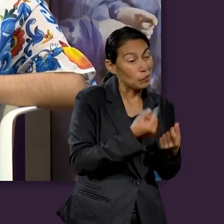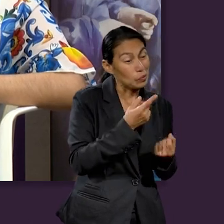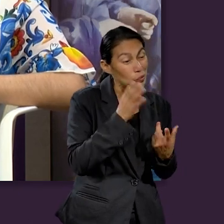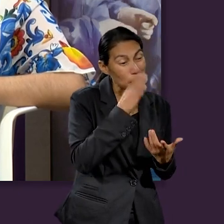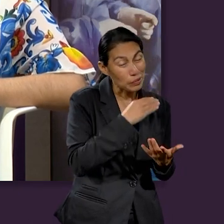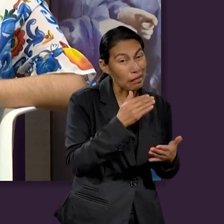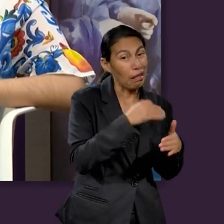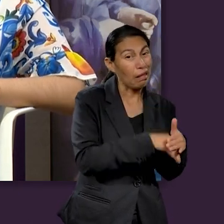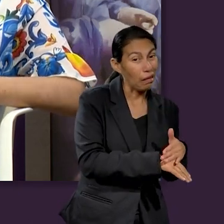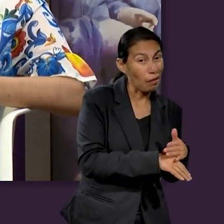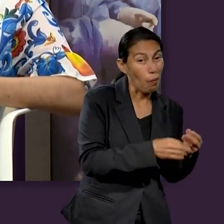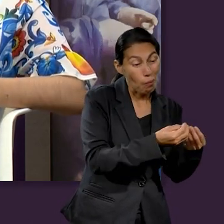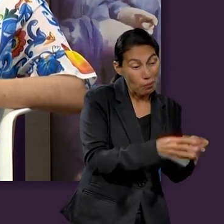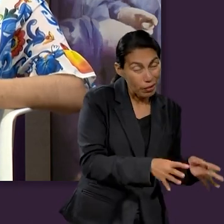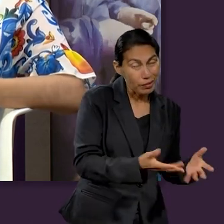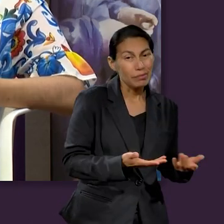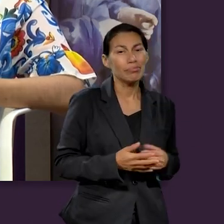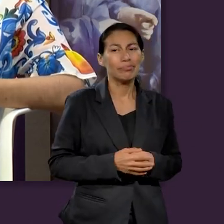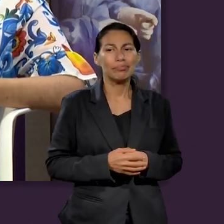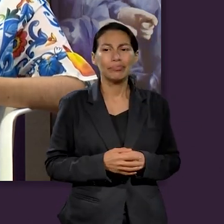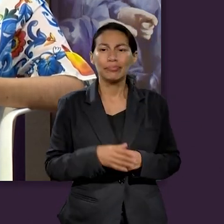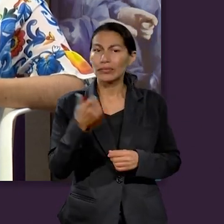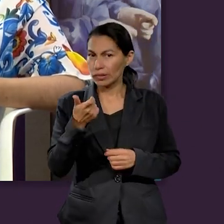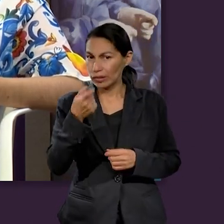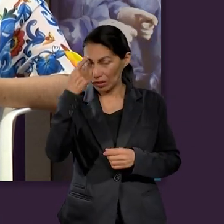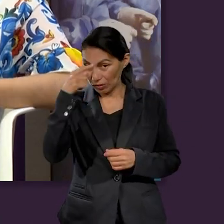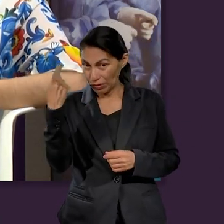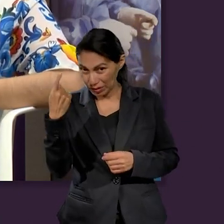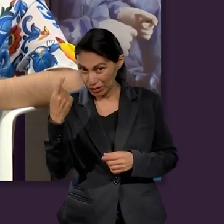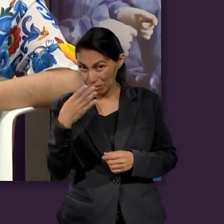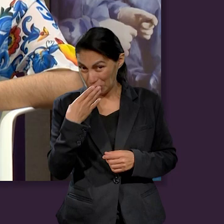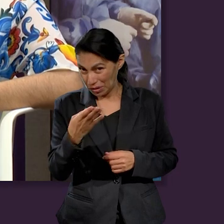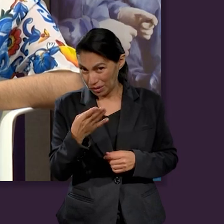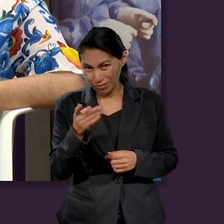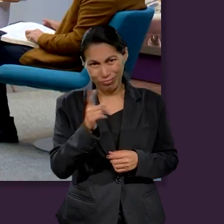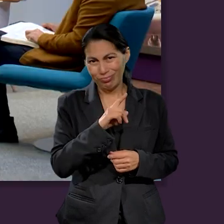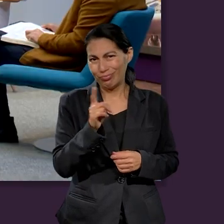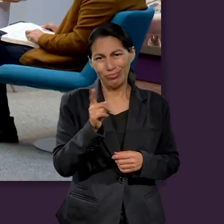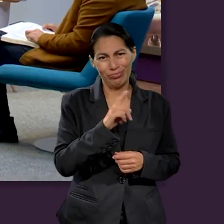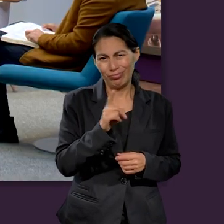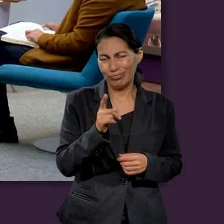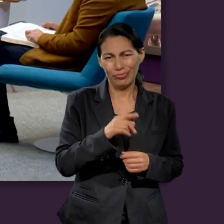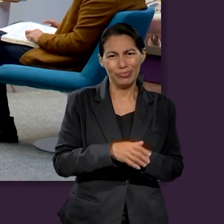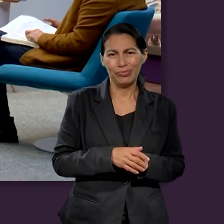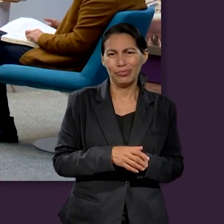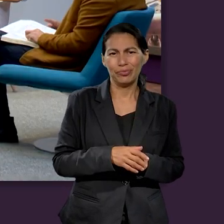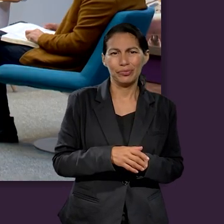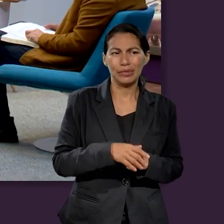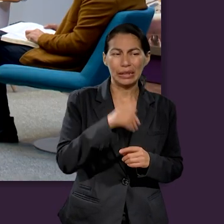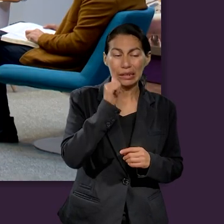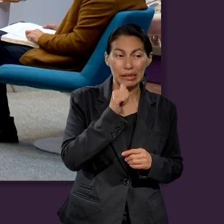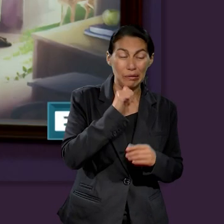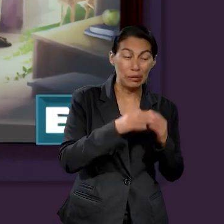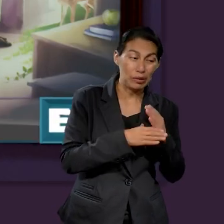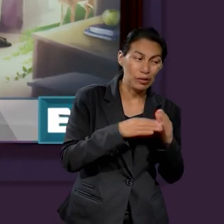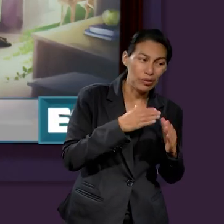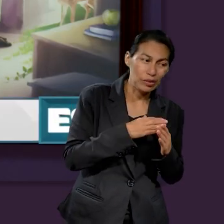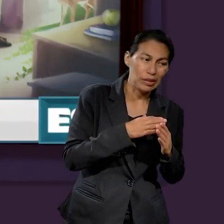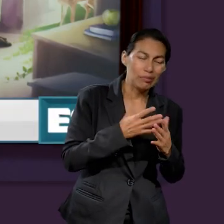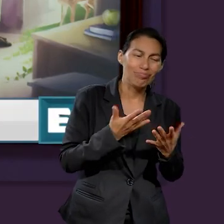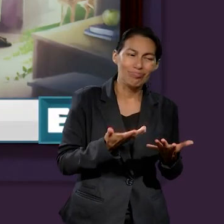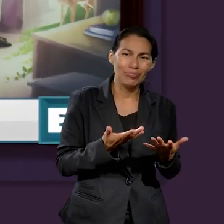necesariamente va a terminar bien porque no conoces bien cómo surge todo eso. También que el dinero fácil pues no es, o sea,